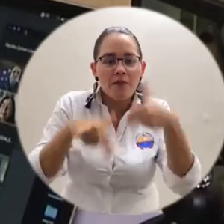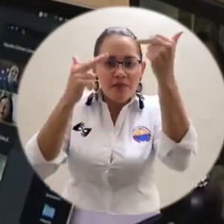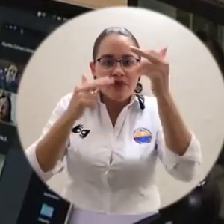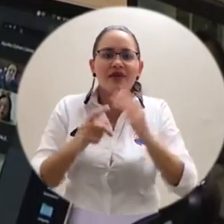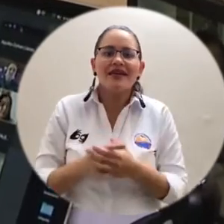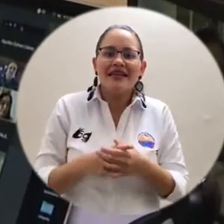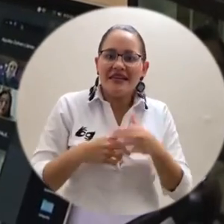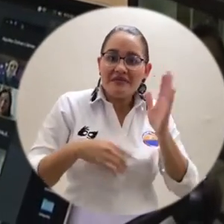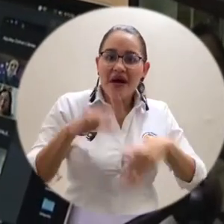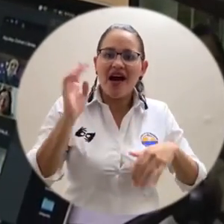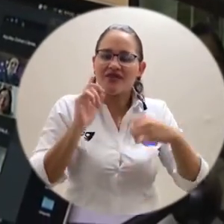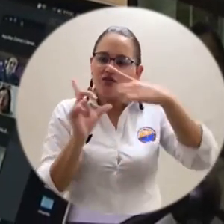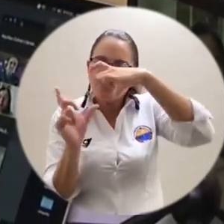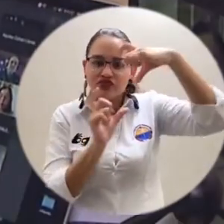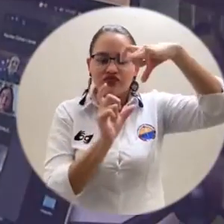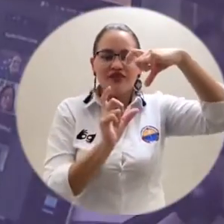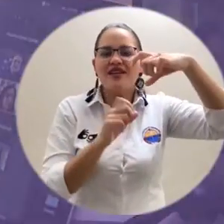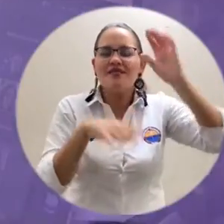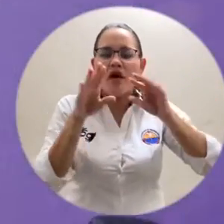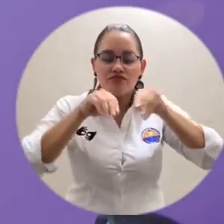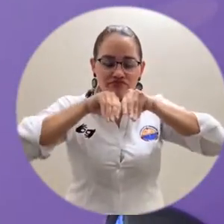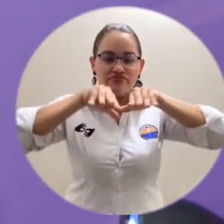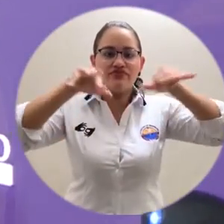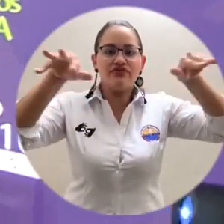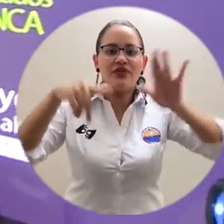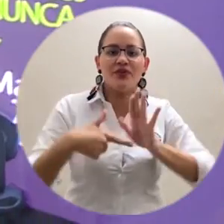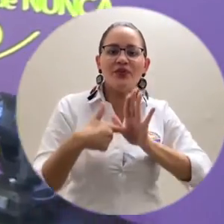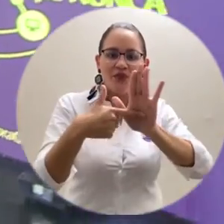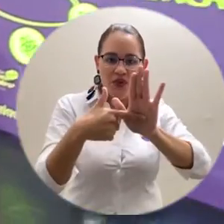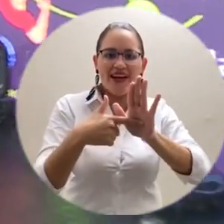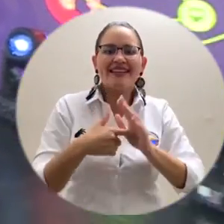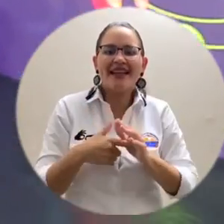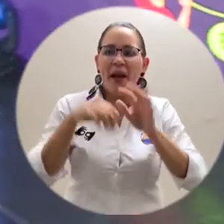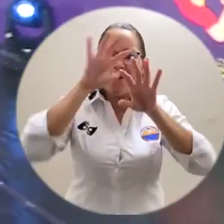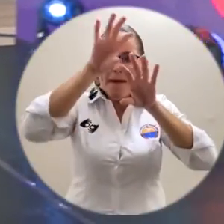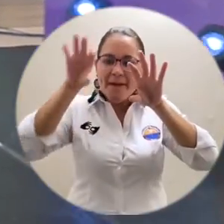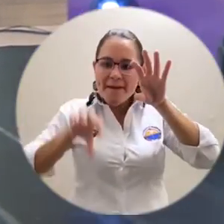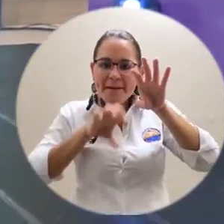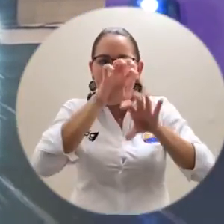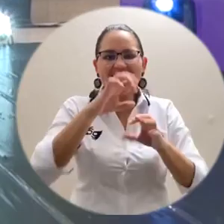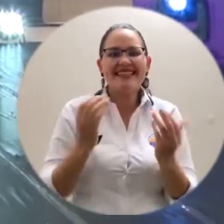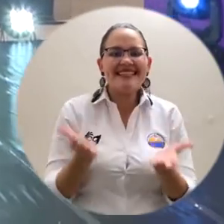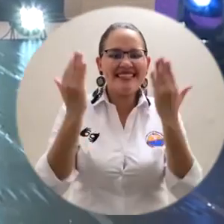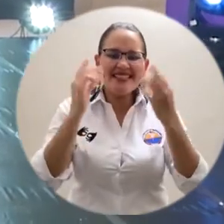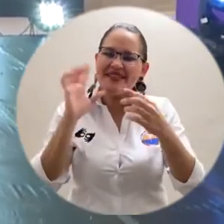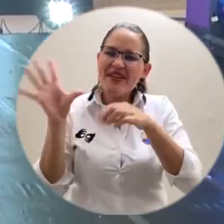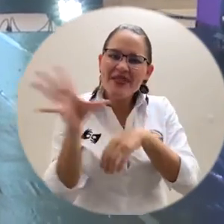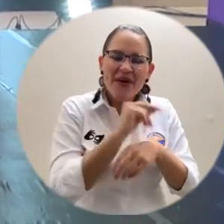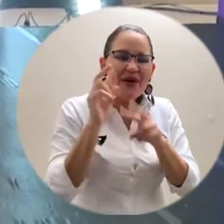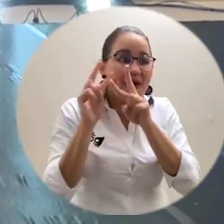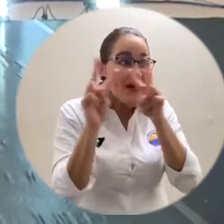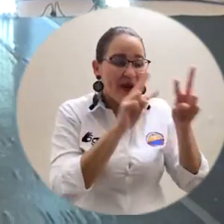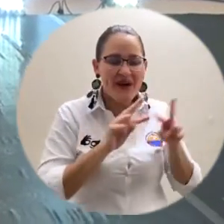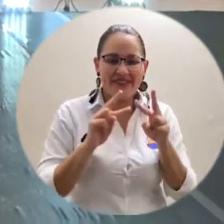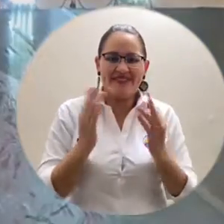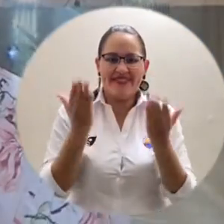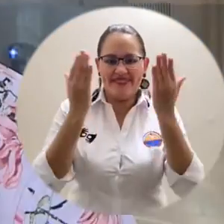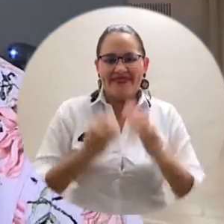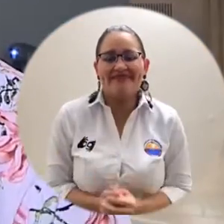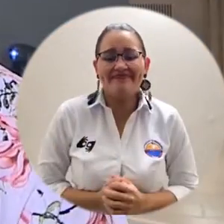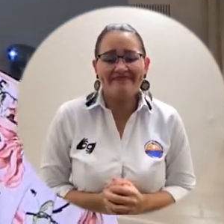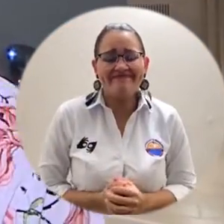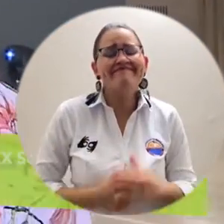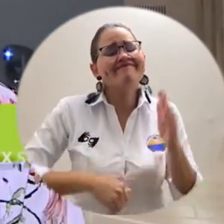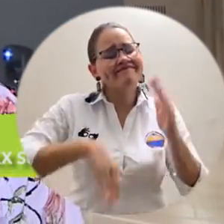tomamos sus capturas y las colocamos todas en el mismo set para que puedan ver una transmisión unida. Lo